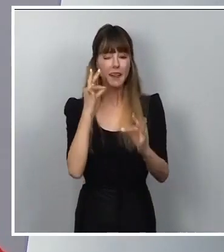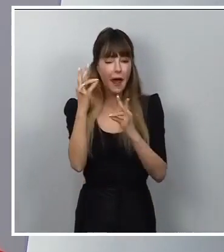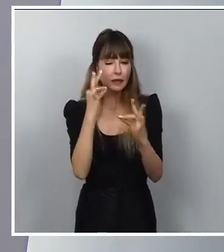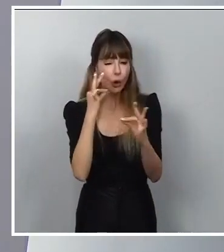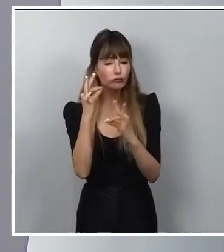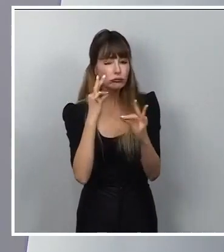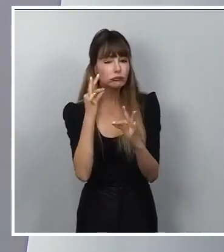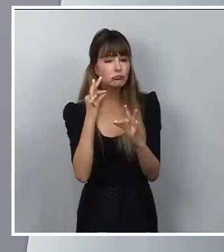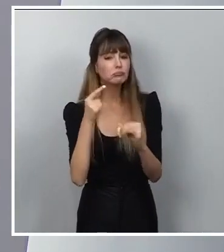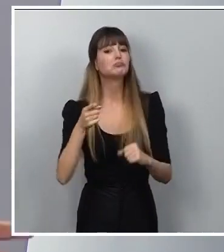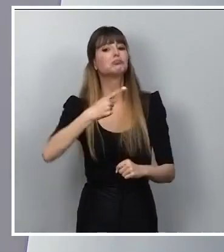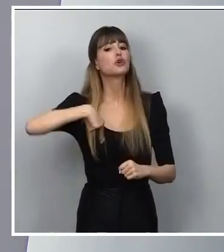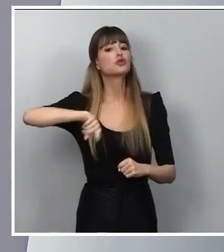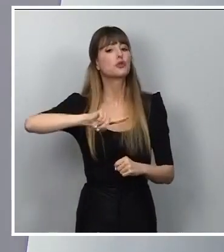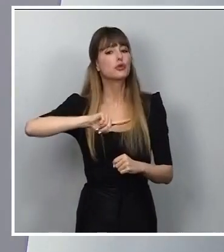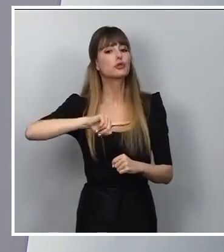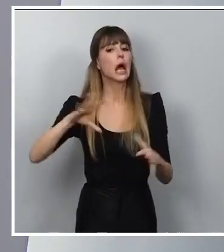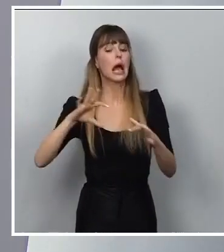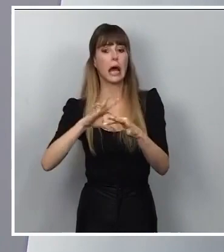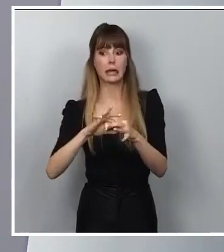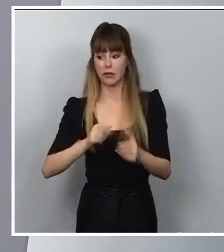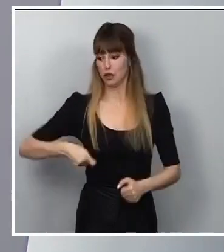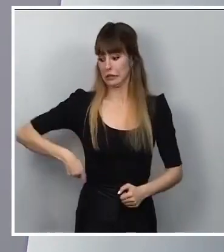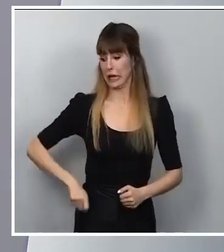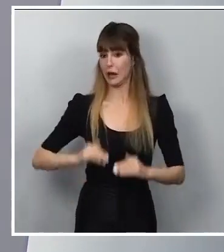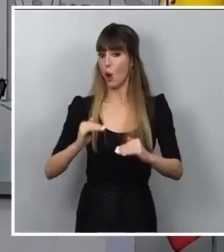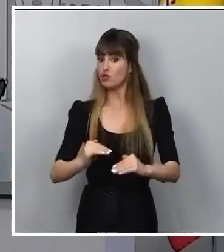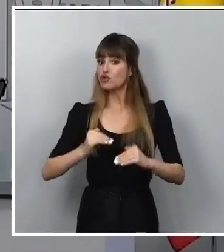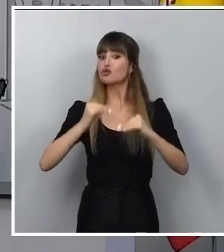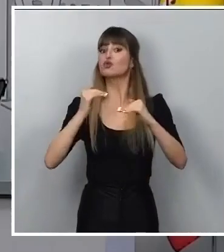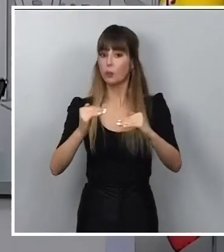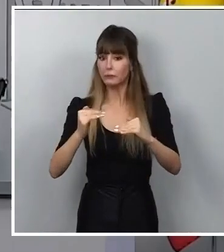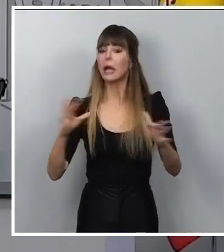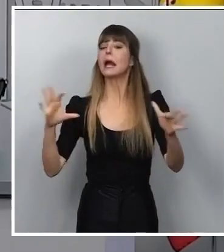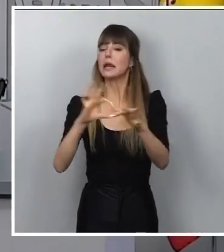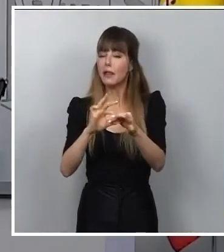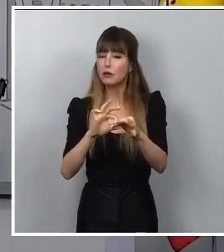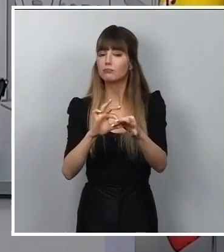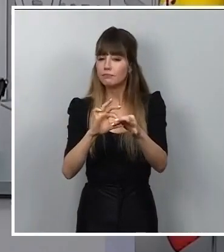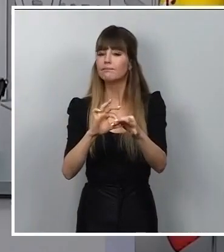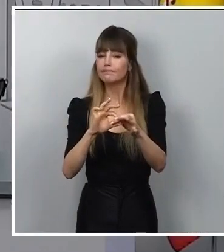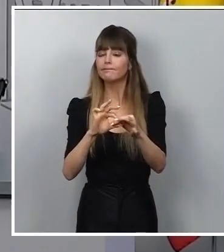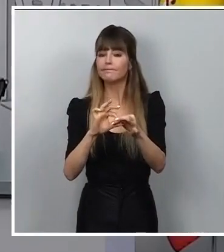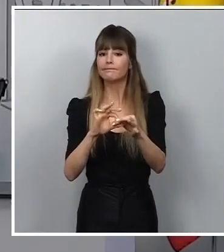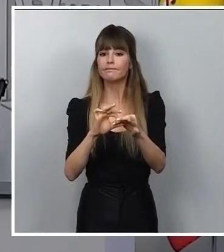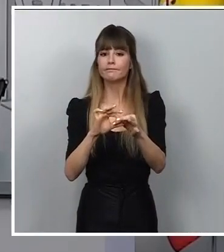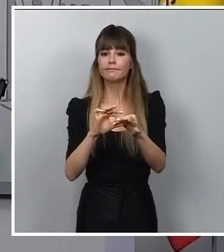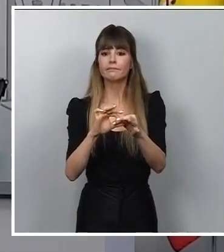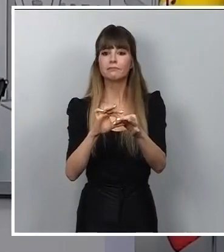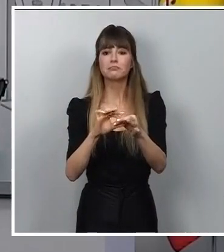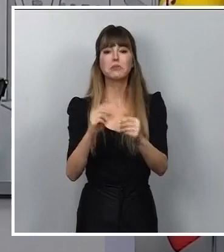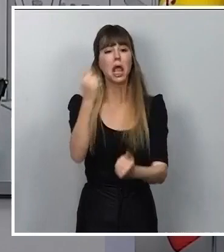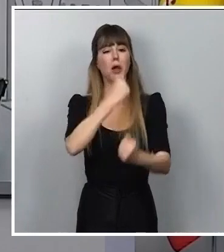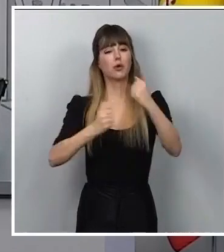nosotros ponemos en relación con la subida del salario también hay que vincularlo a la buena evolución